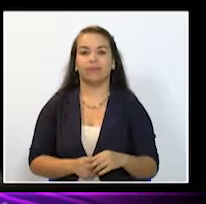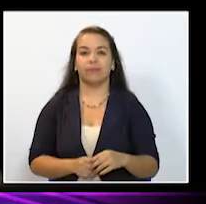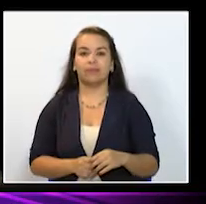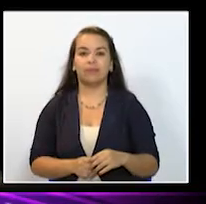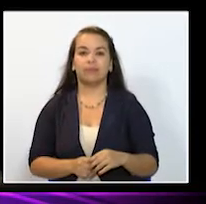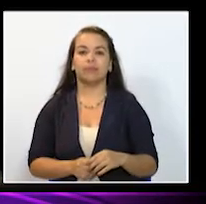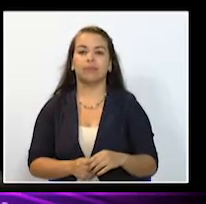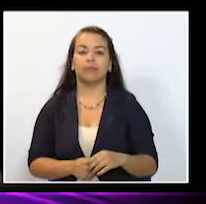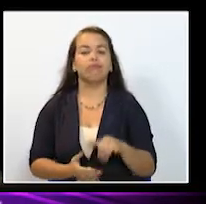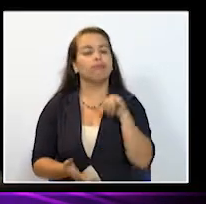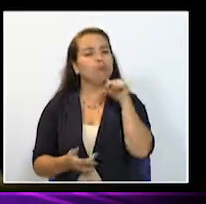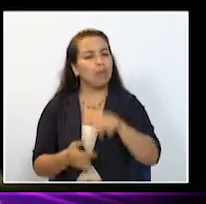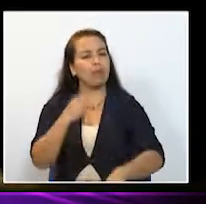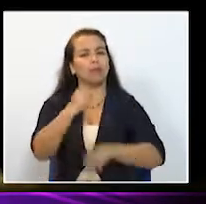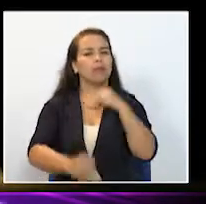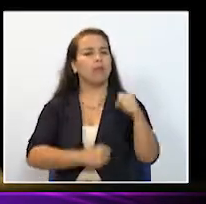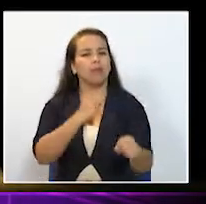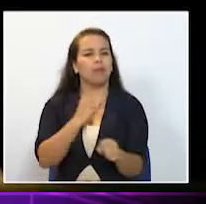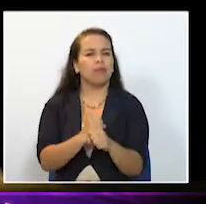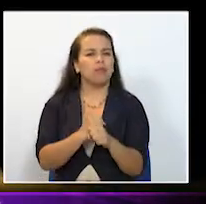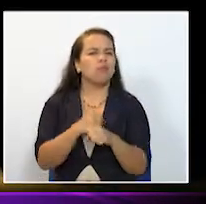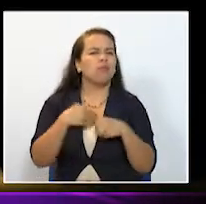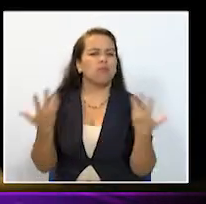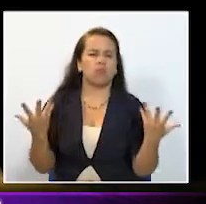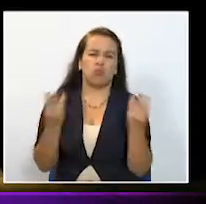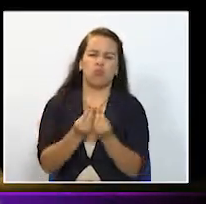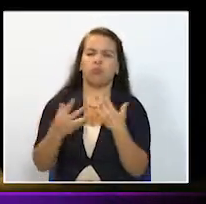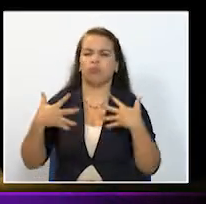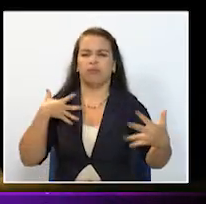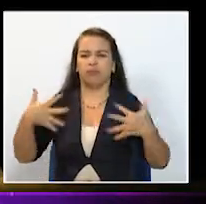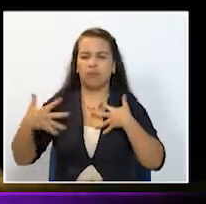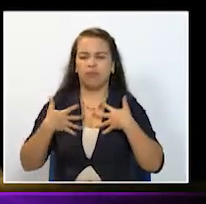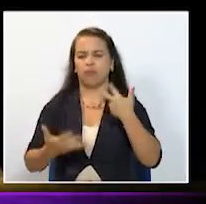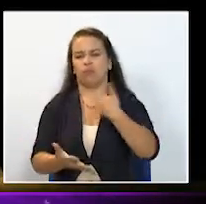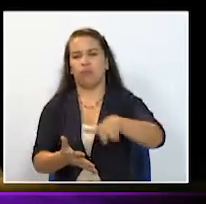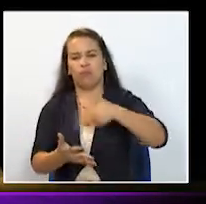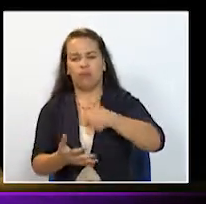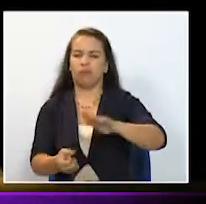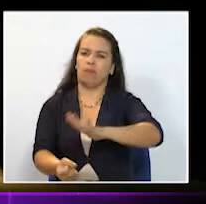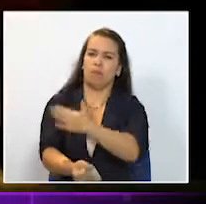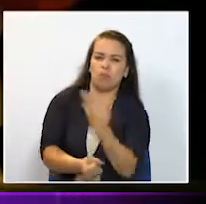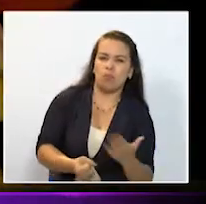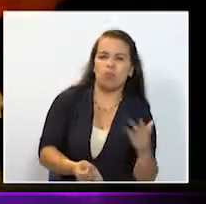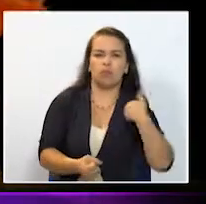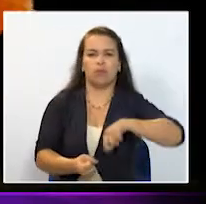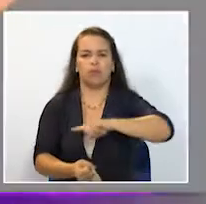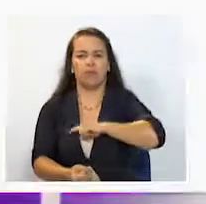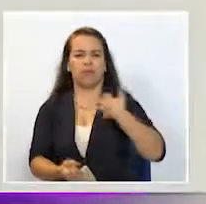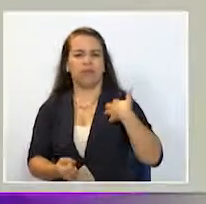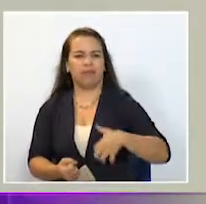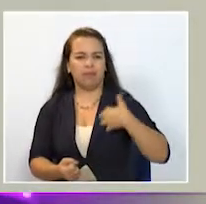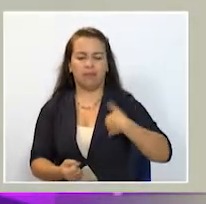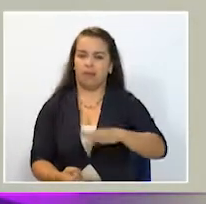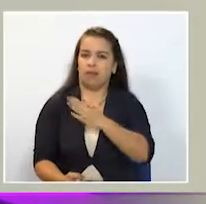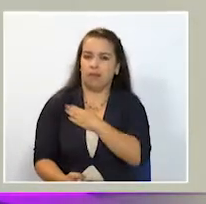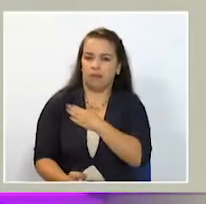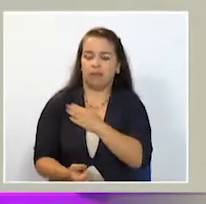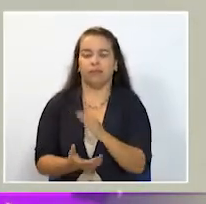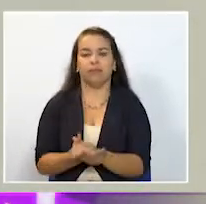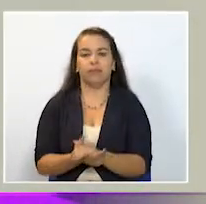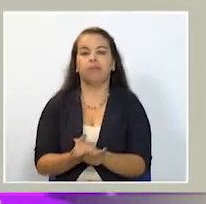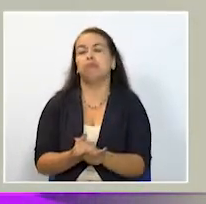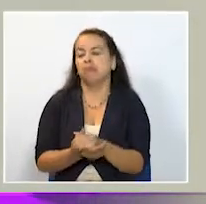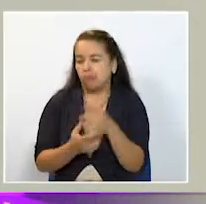Este año vamos a tener grupos de teatro danza música de España Argentina Canadá y